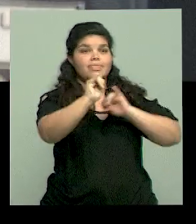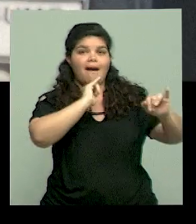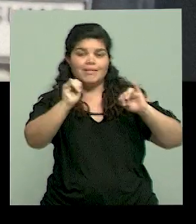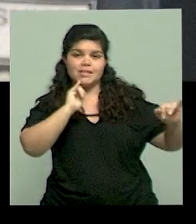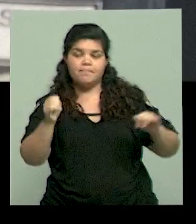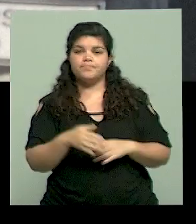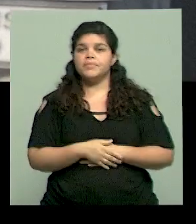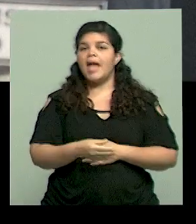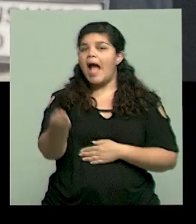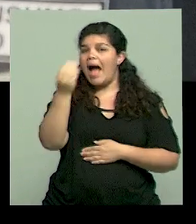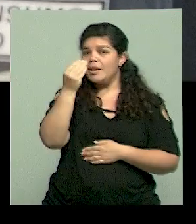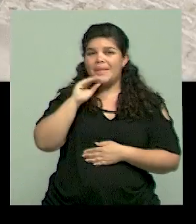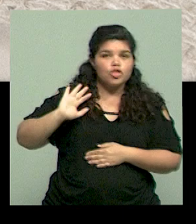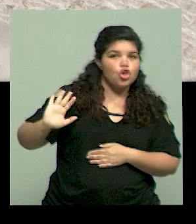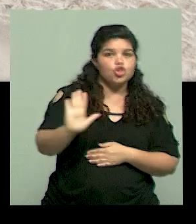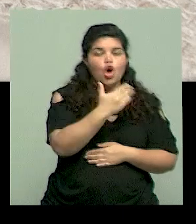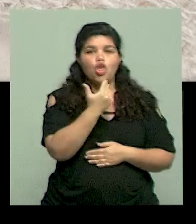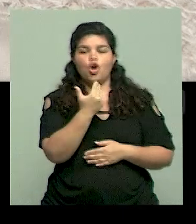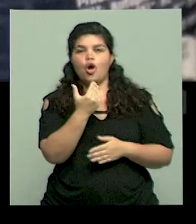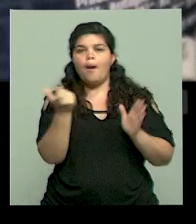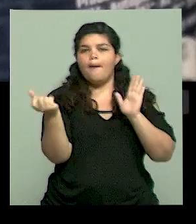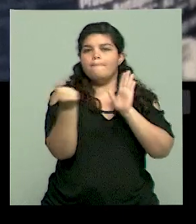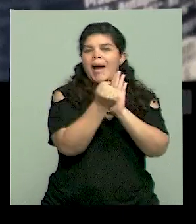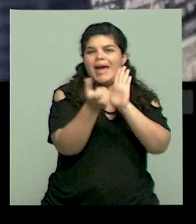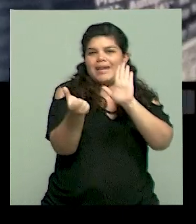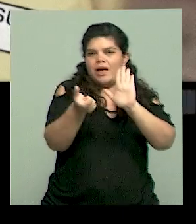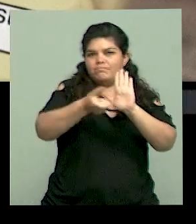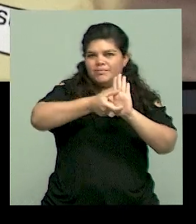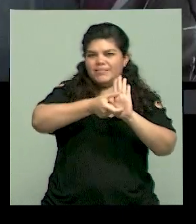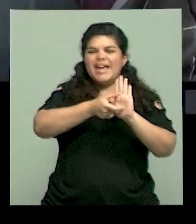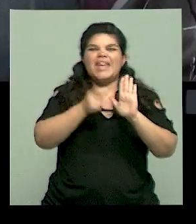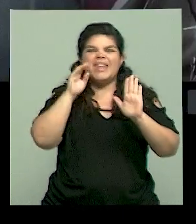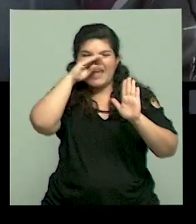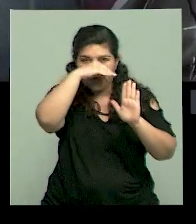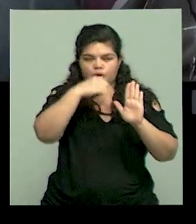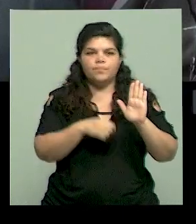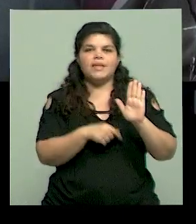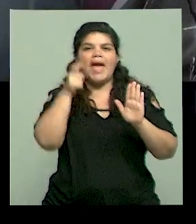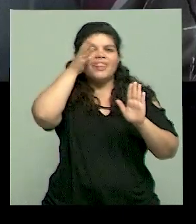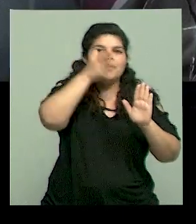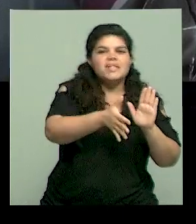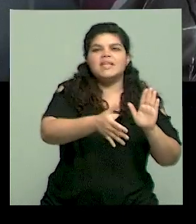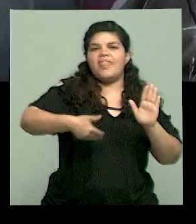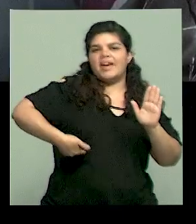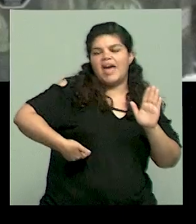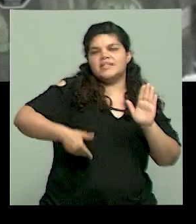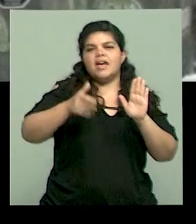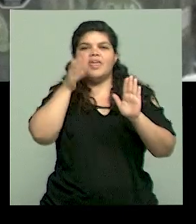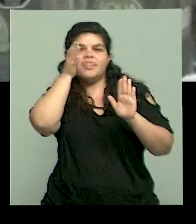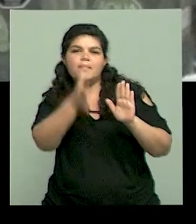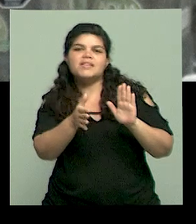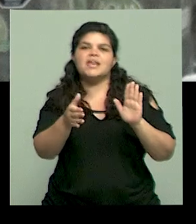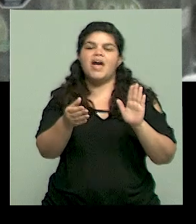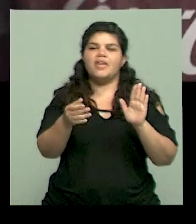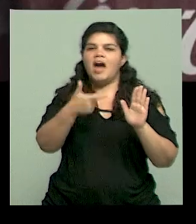sellos. De hecho, te dicen exceso en azúcar, exceso en grasa, exceso en tal cosa o en tal otra, y sirve nada más que para